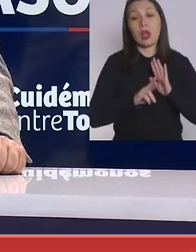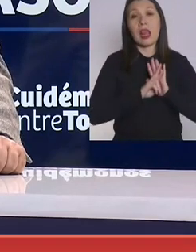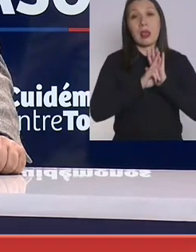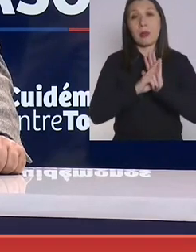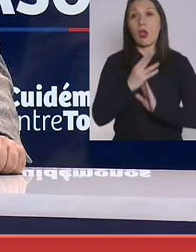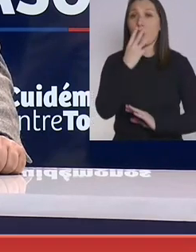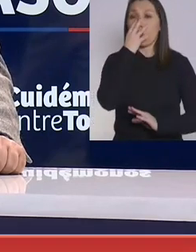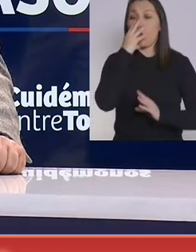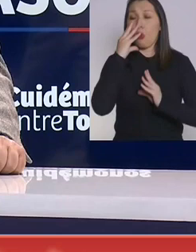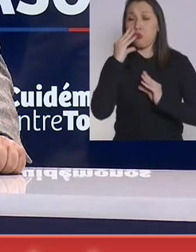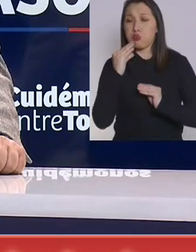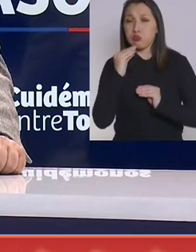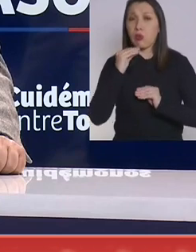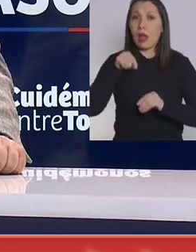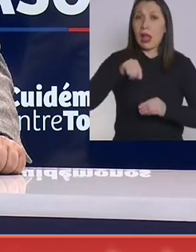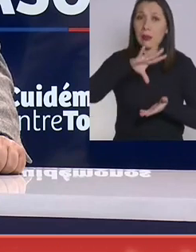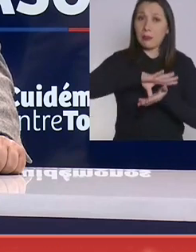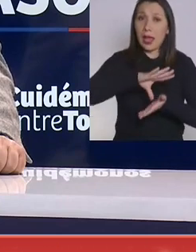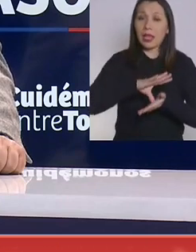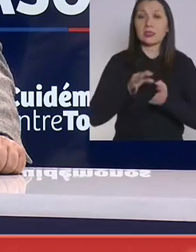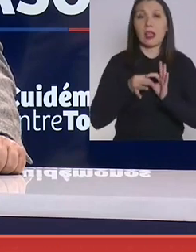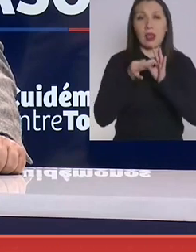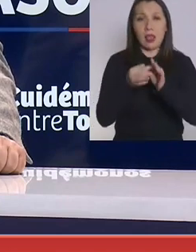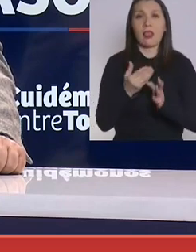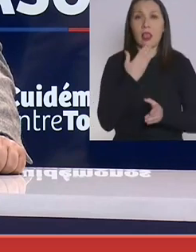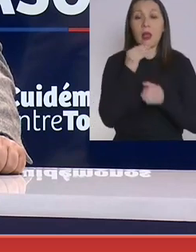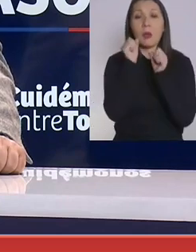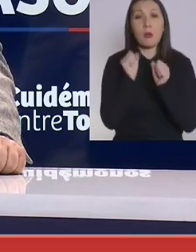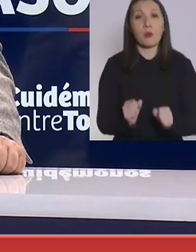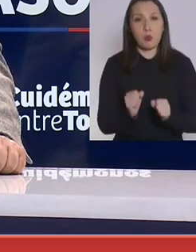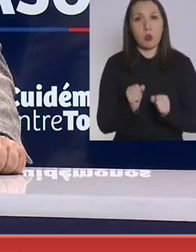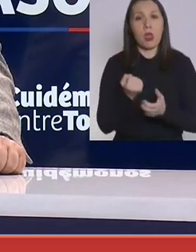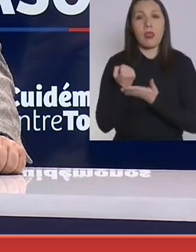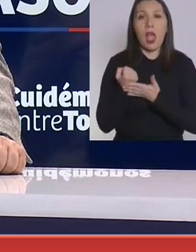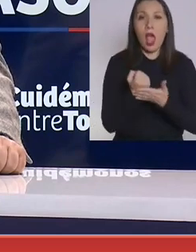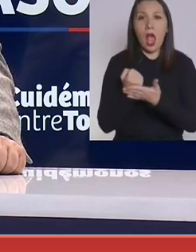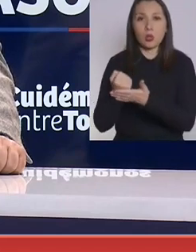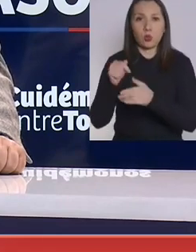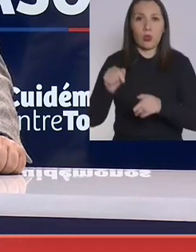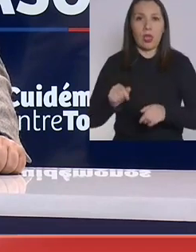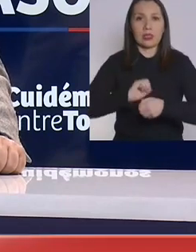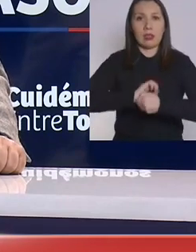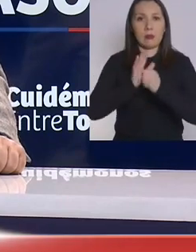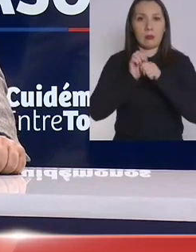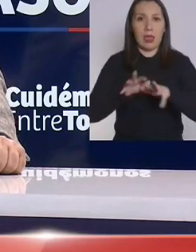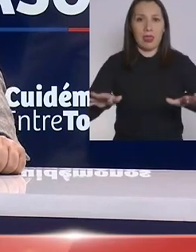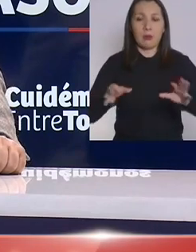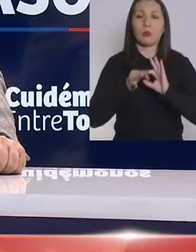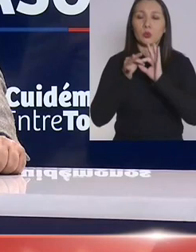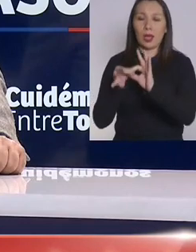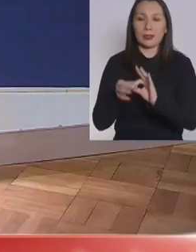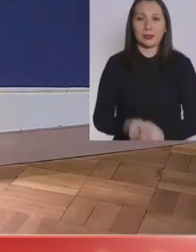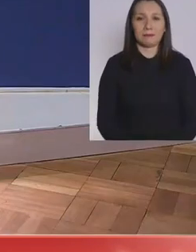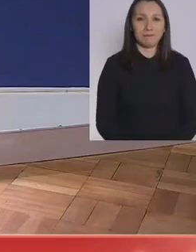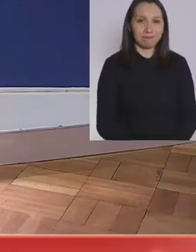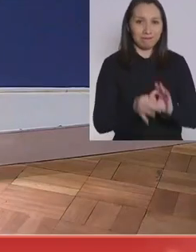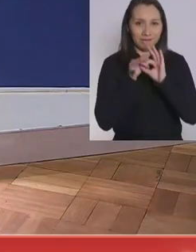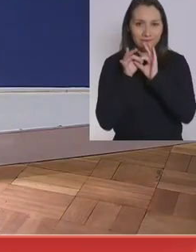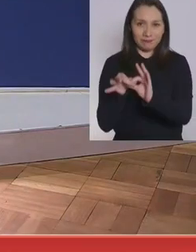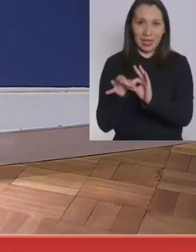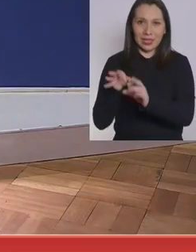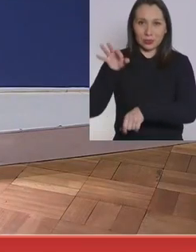de los anestesiólogos del país también agradezco la posibilidad de cooperar en esta pandemia. Muchas gracias. Muchas gracias,